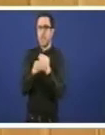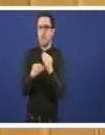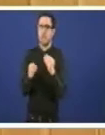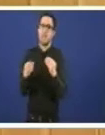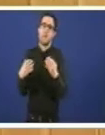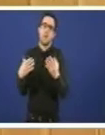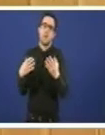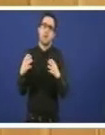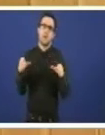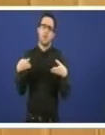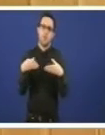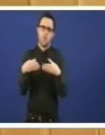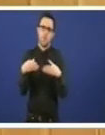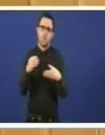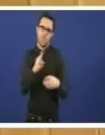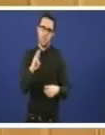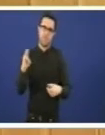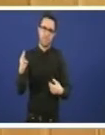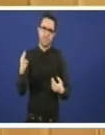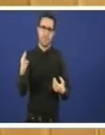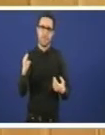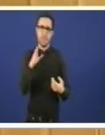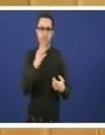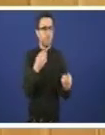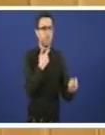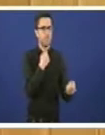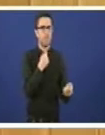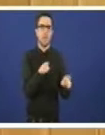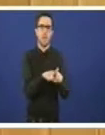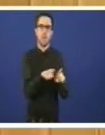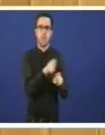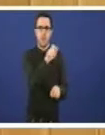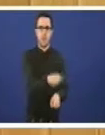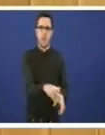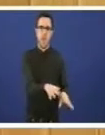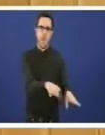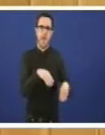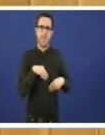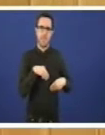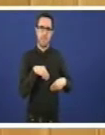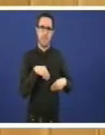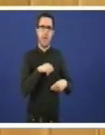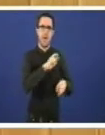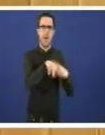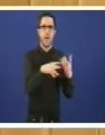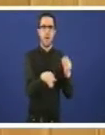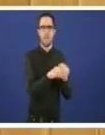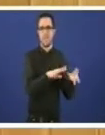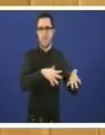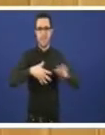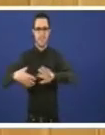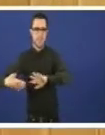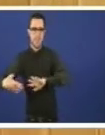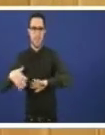Paz Franco como vosted ten dito aquí que acepte vosted esta amenda ou esta transacción con lo cual teríamos aquí acadado